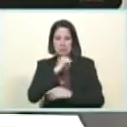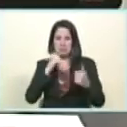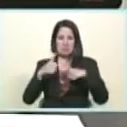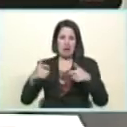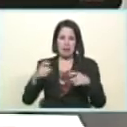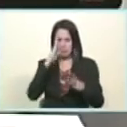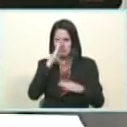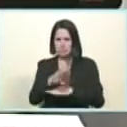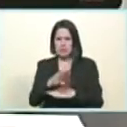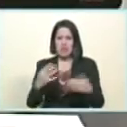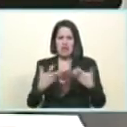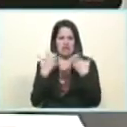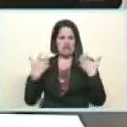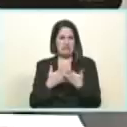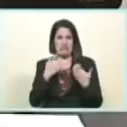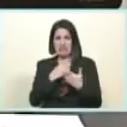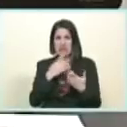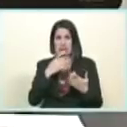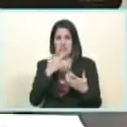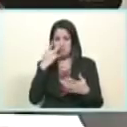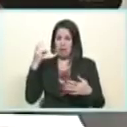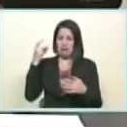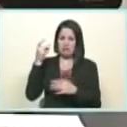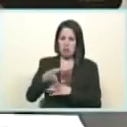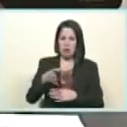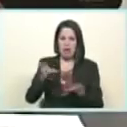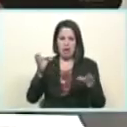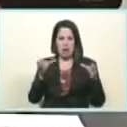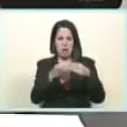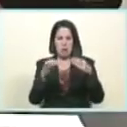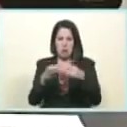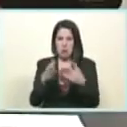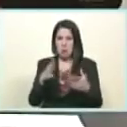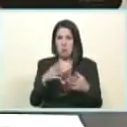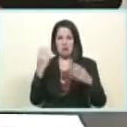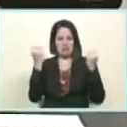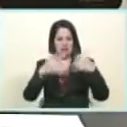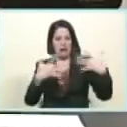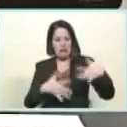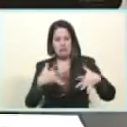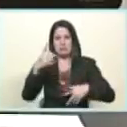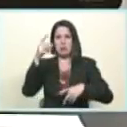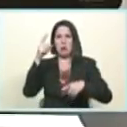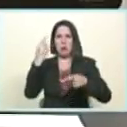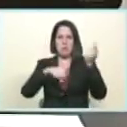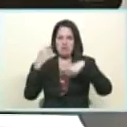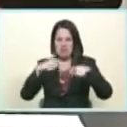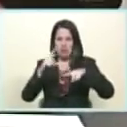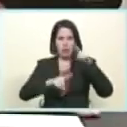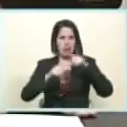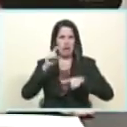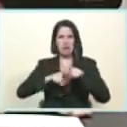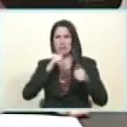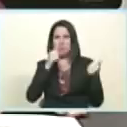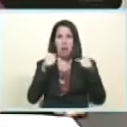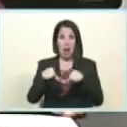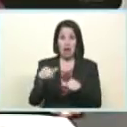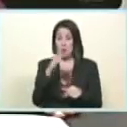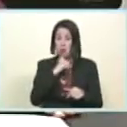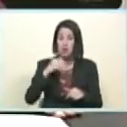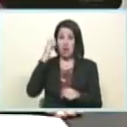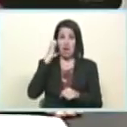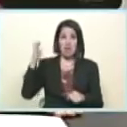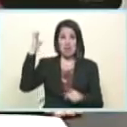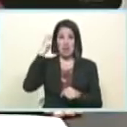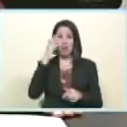económica de la basura de ladrones que hay por ahí especulando con los precios sin ningún tipo de ética